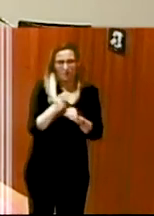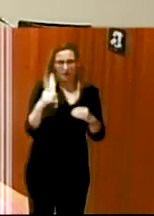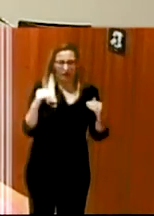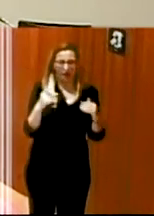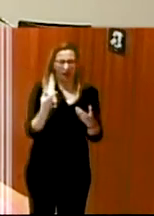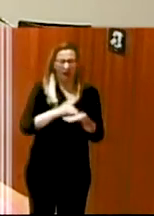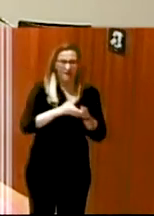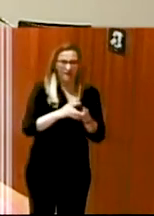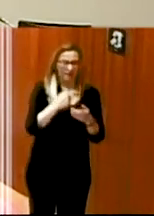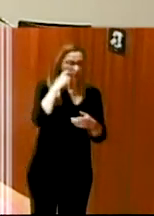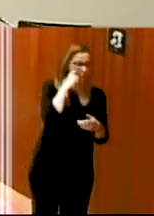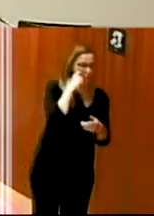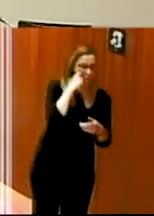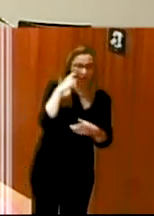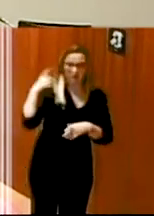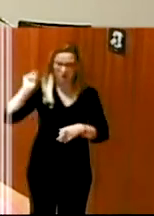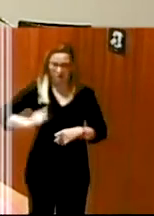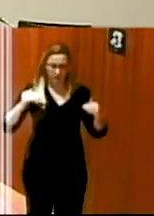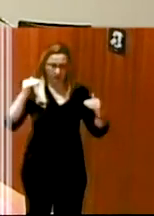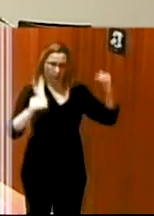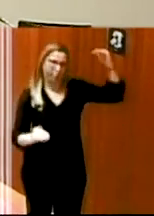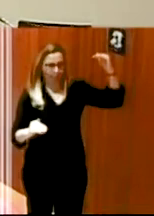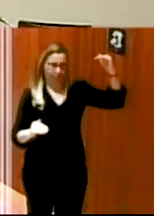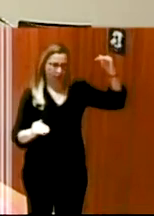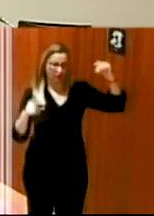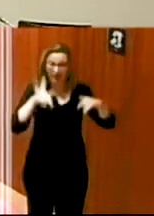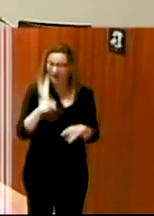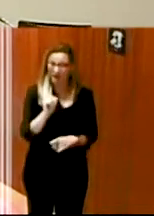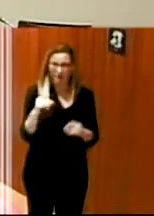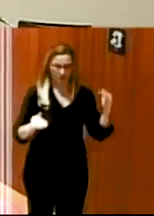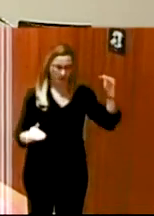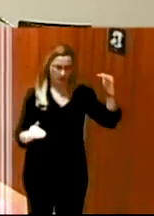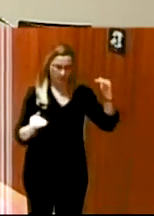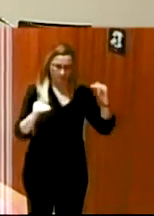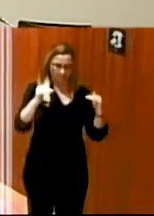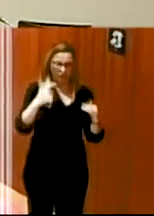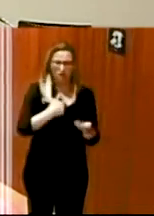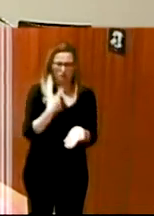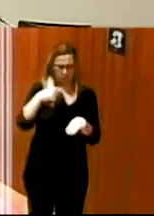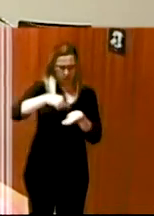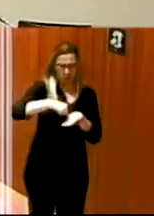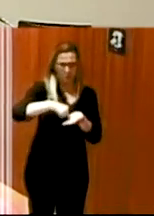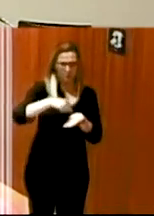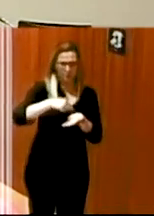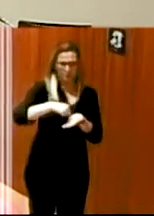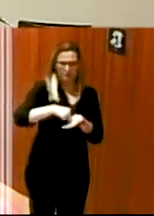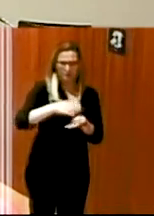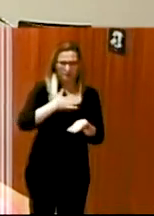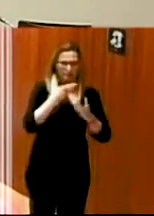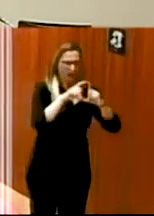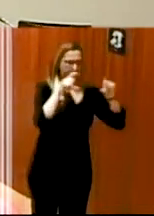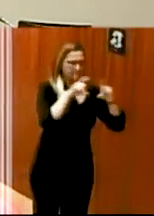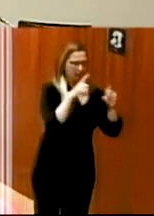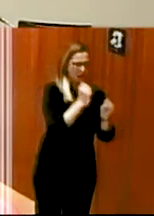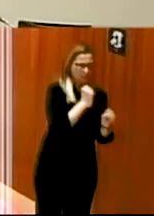están equilibradas y yo soy muy muy exigente tanto en mi compañía como con la gente con la que trabajo